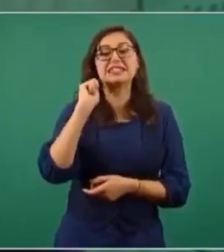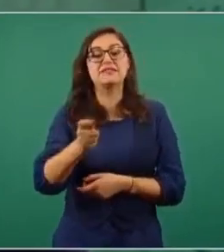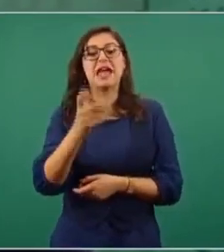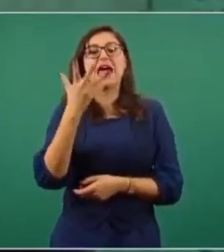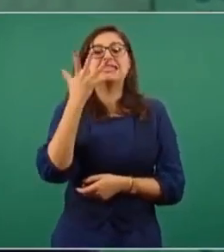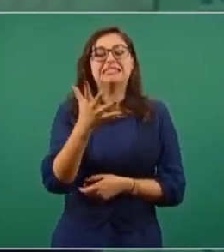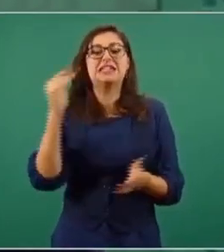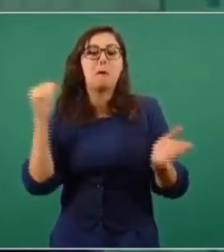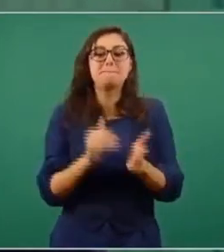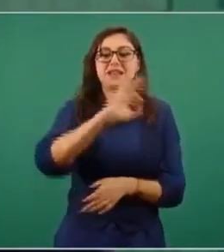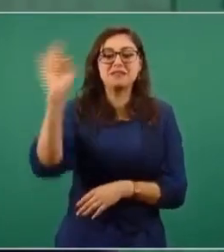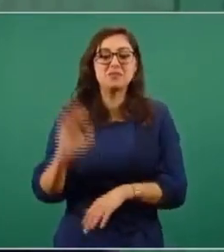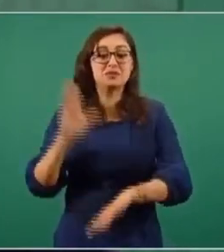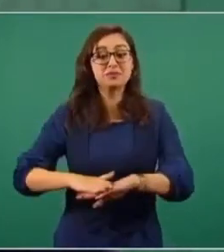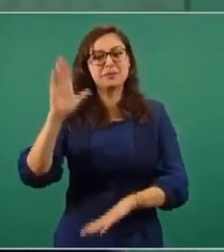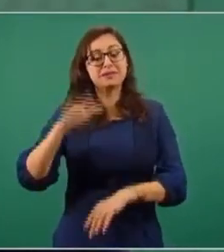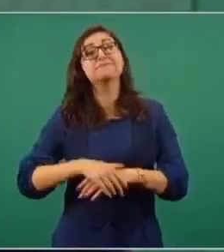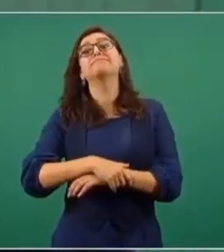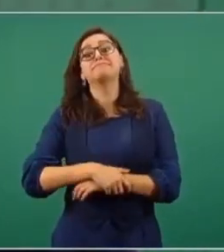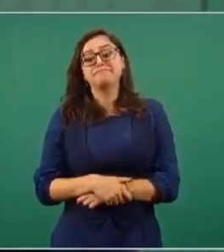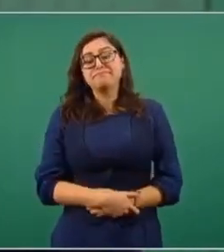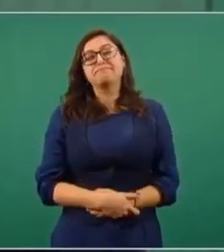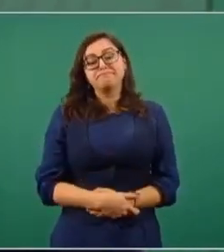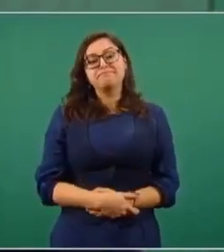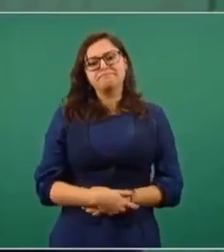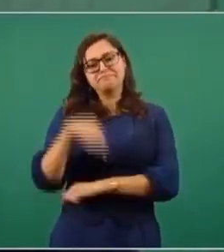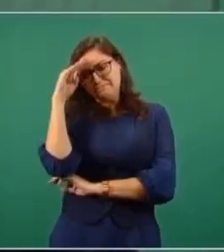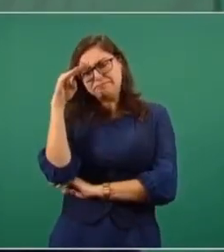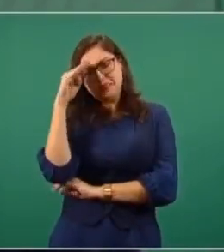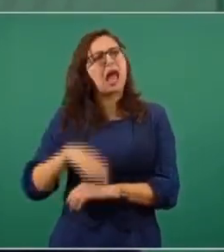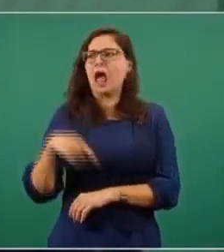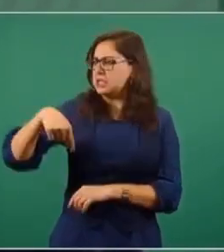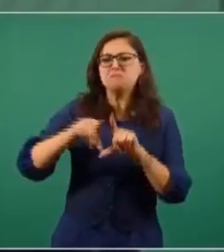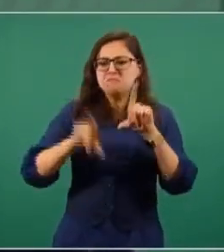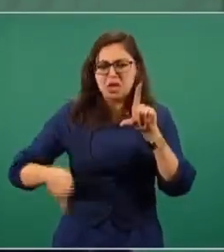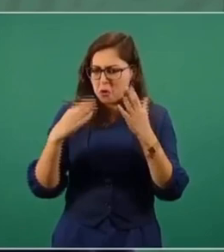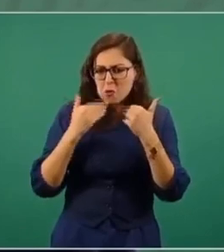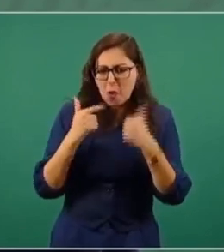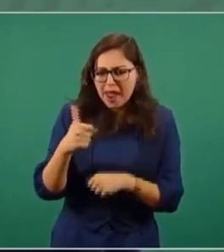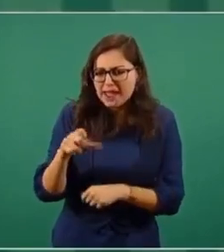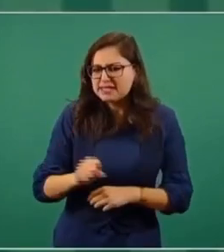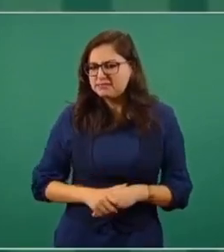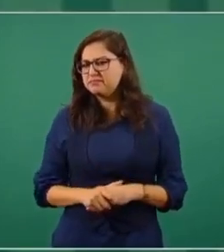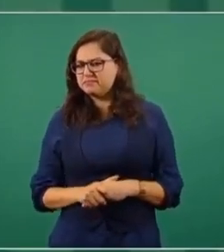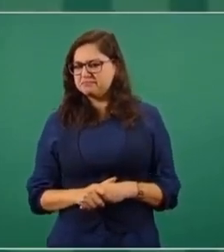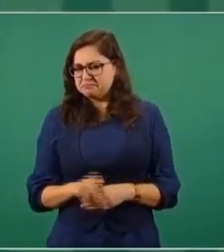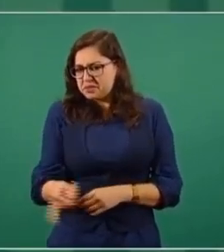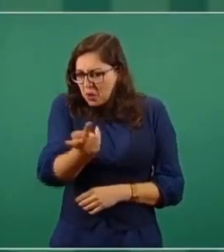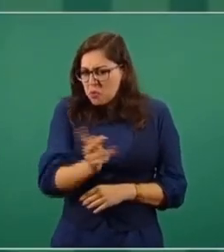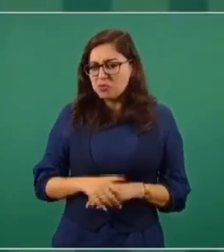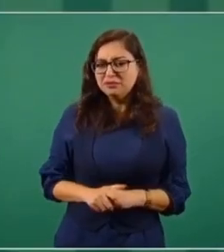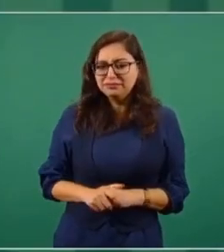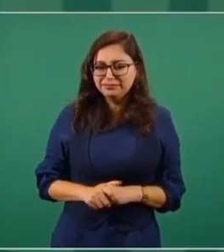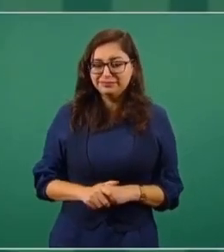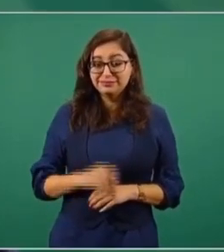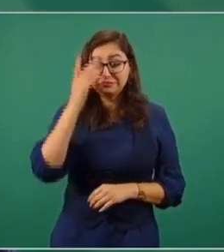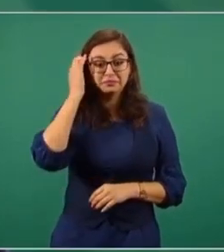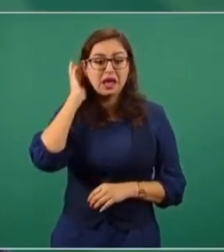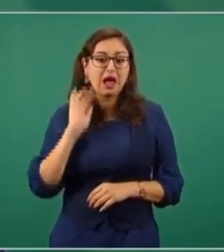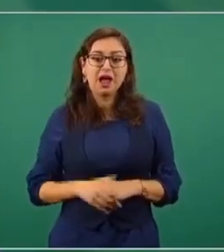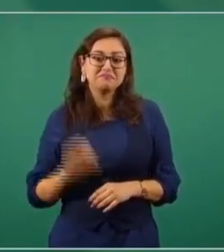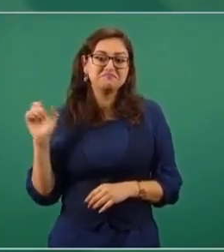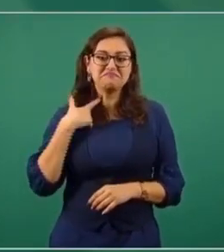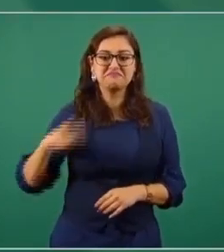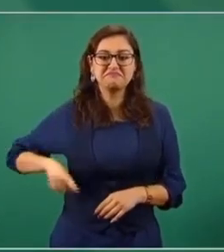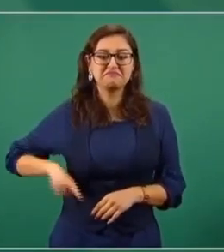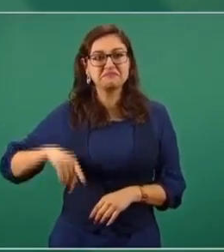Aquí vendría también la pregunta, bueno, ¿y qué? ¿Nosotros no tenemos gas en México? Se apostó a comprar el